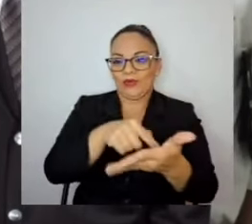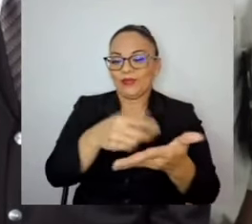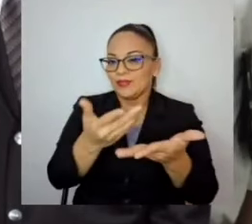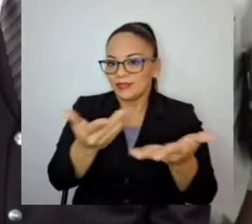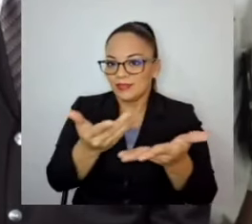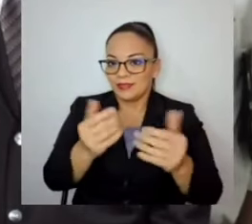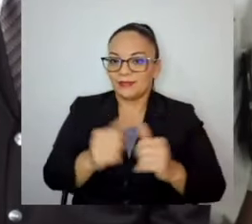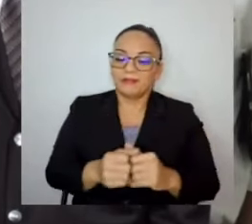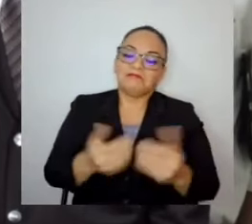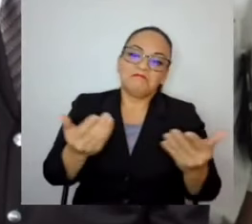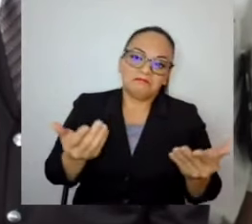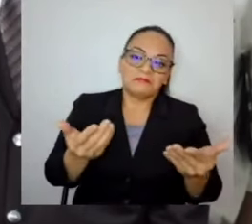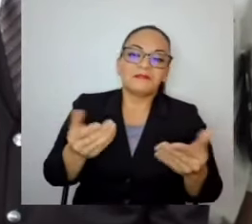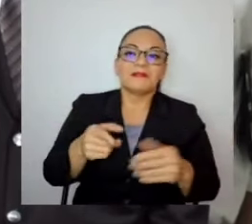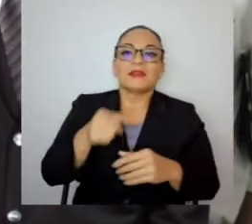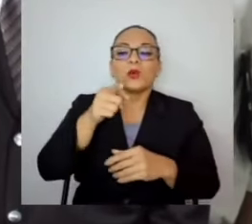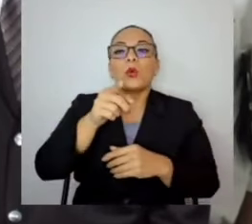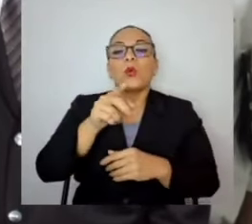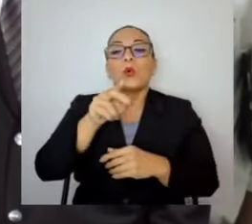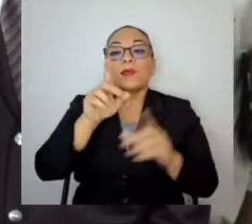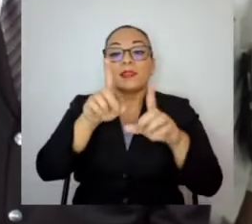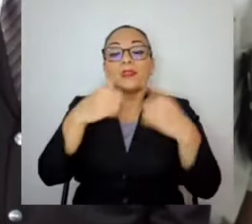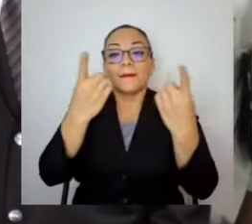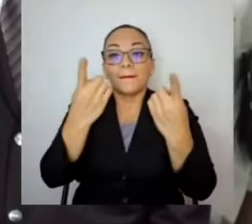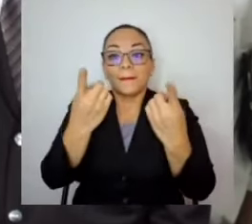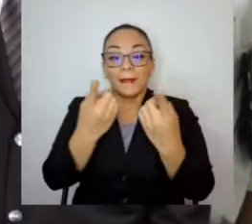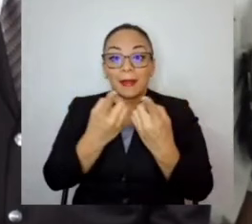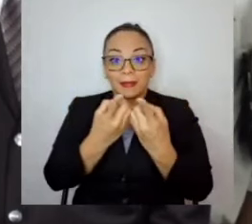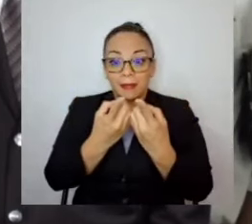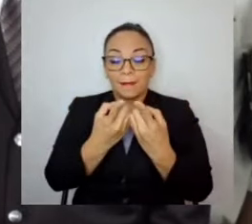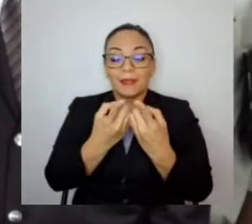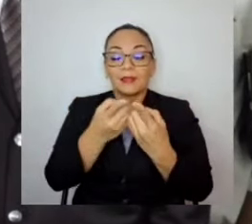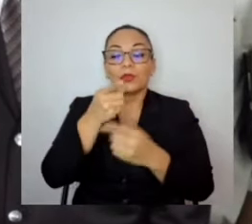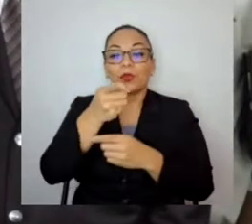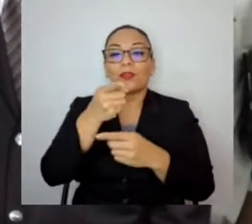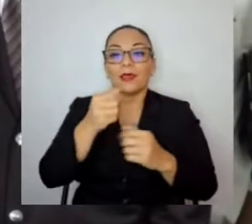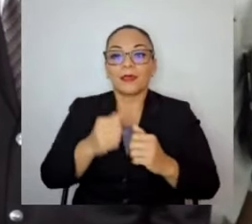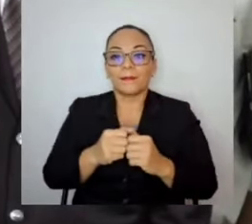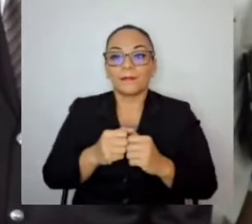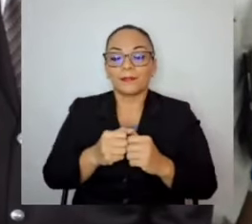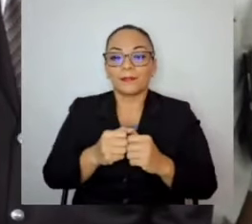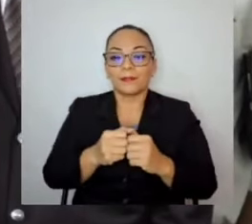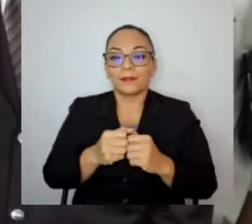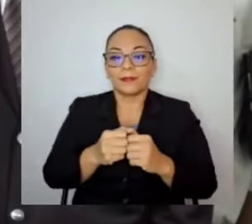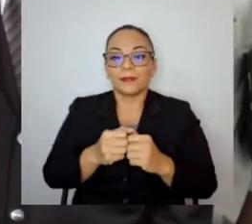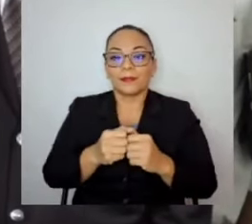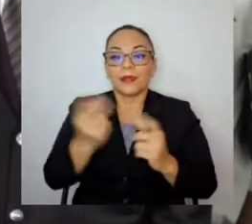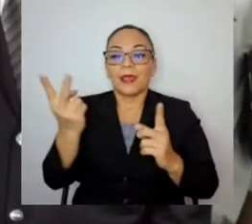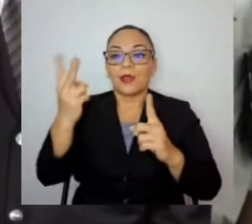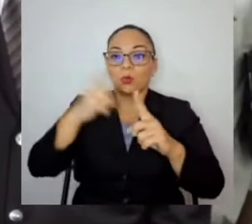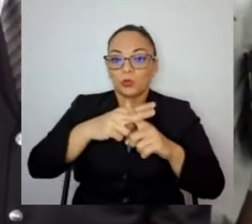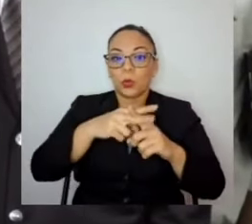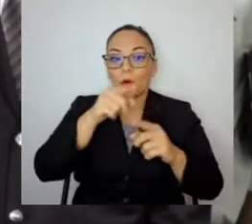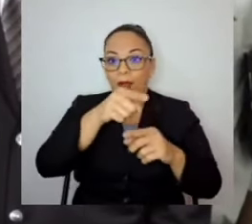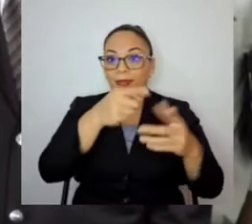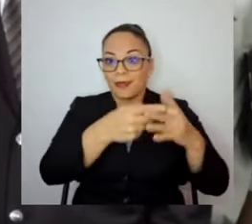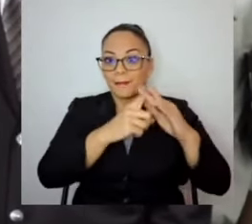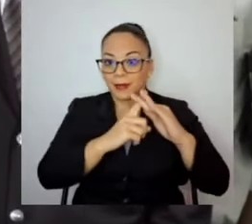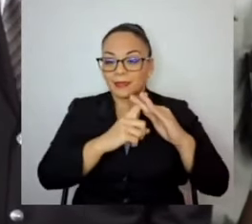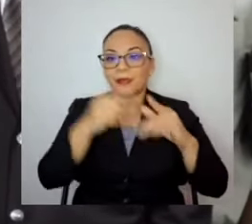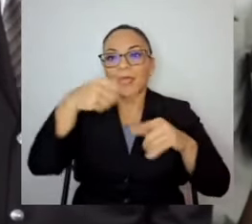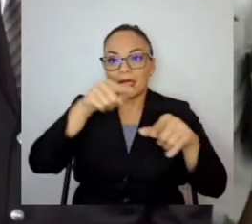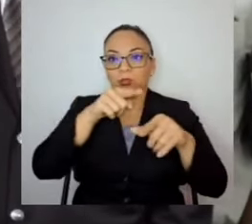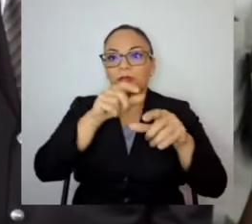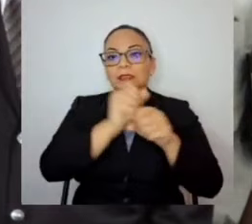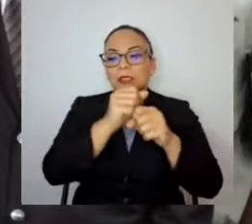hicieron unos cálculos en la unidad ejecutora de ese préstamo, usarán datos